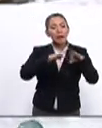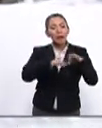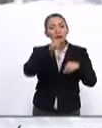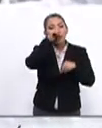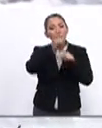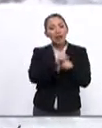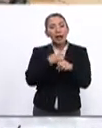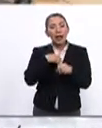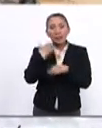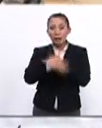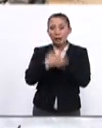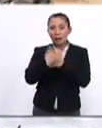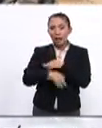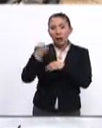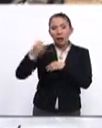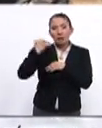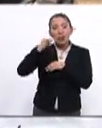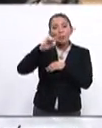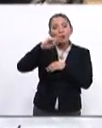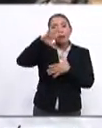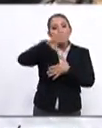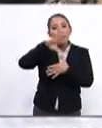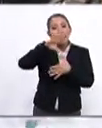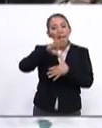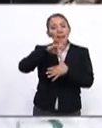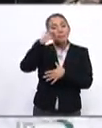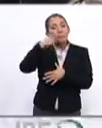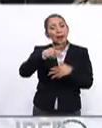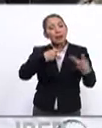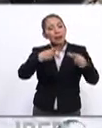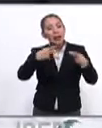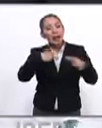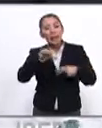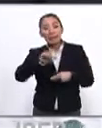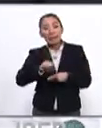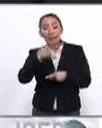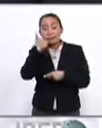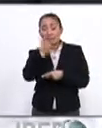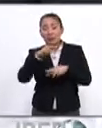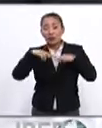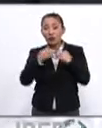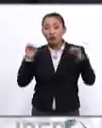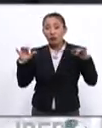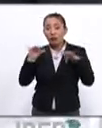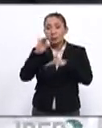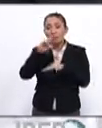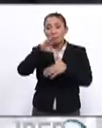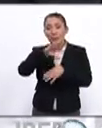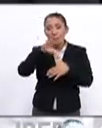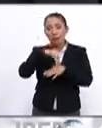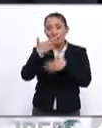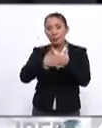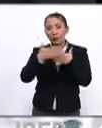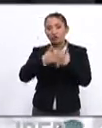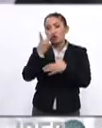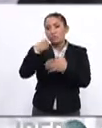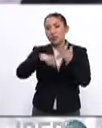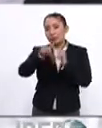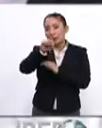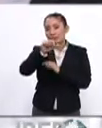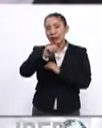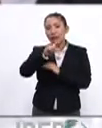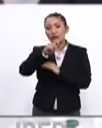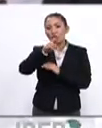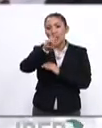con la secretaria pro-témpore de la Conferencia Iberoamericana para preparar la XXVII Cumbre Iberoamericana a celebrarse en 2020